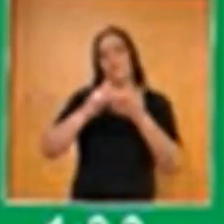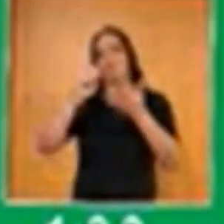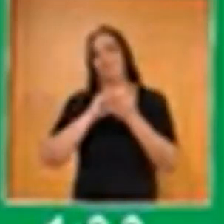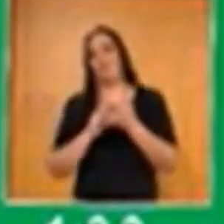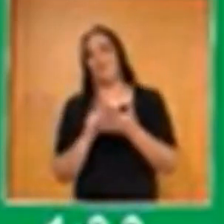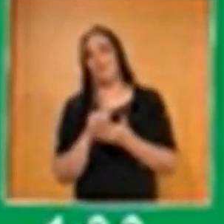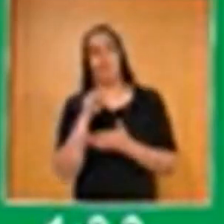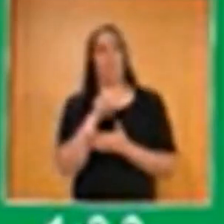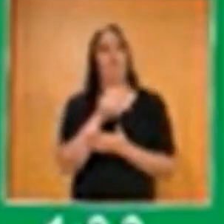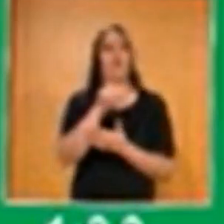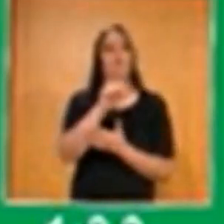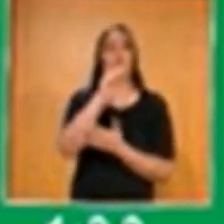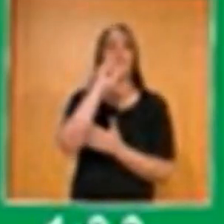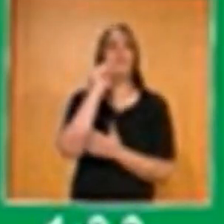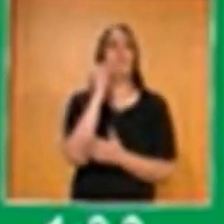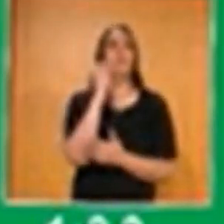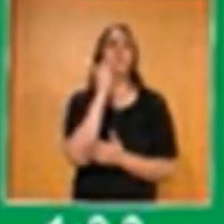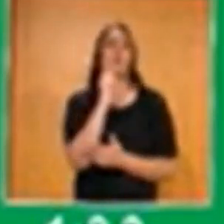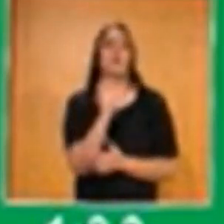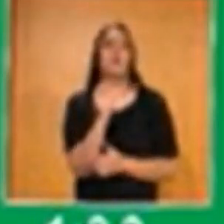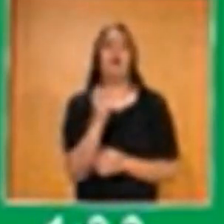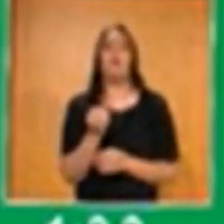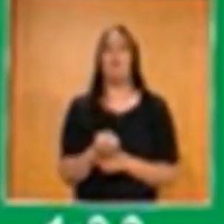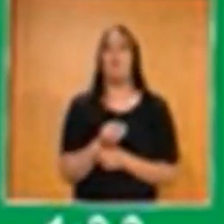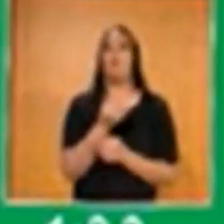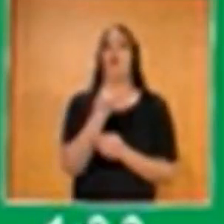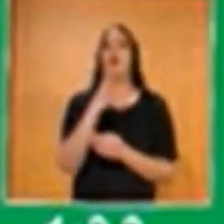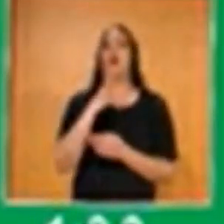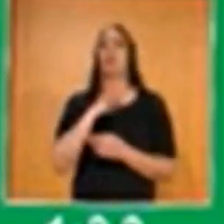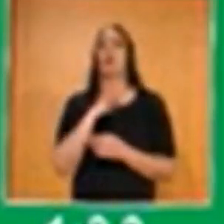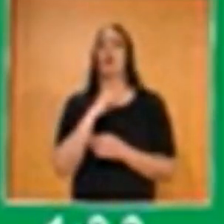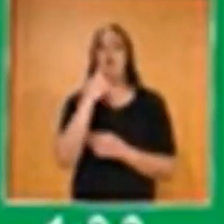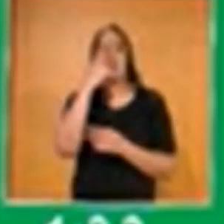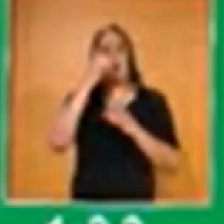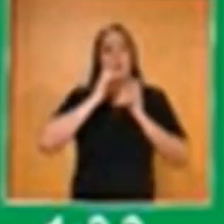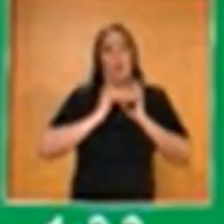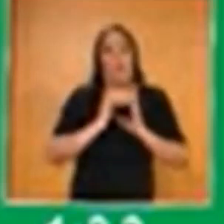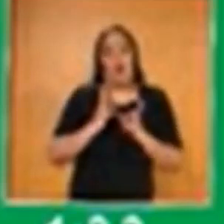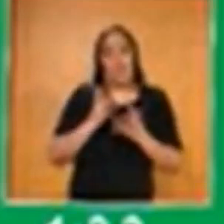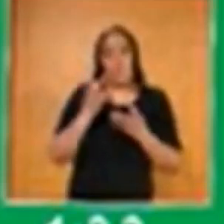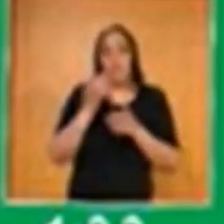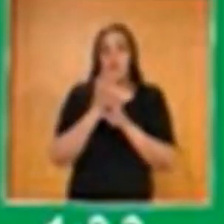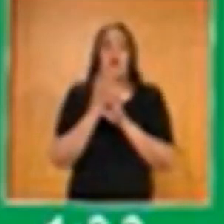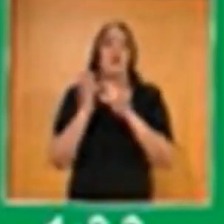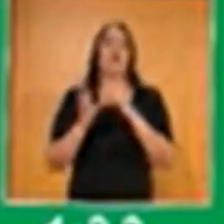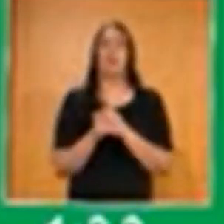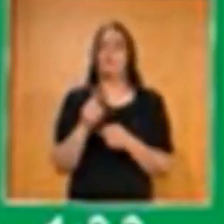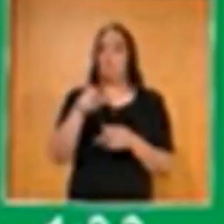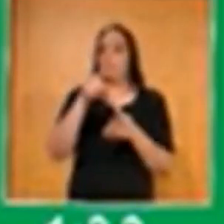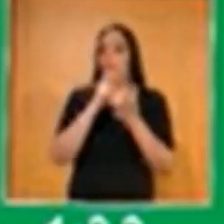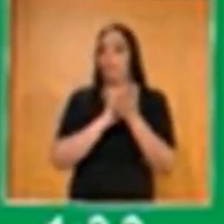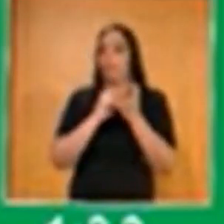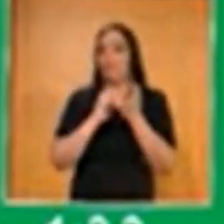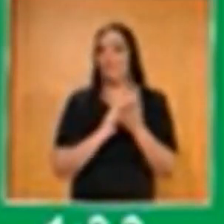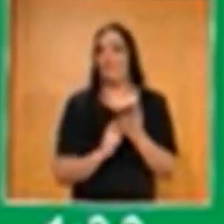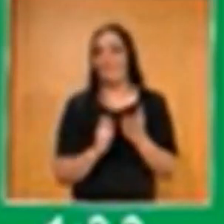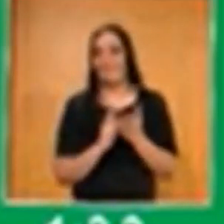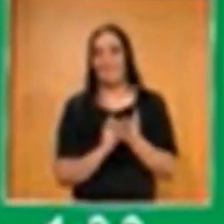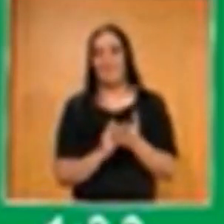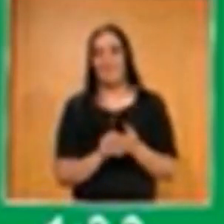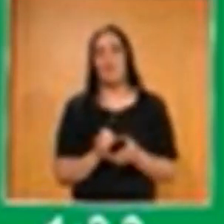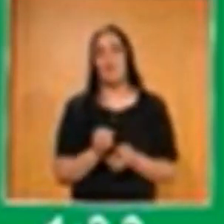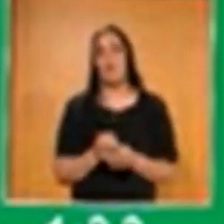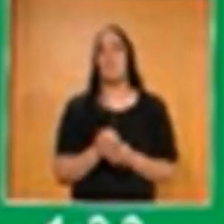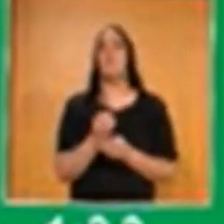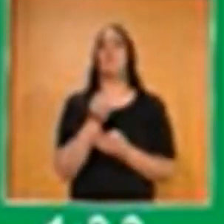La masa es la cantidad de materia contenida en un cuerpo. Púntalo bien. Es la cantidad de